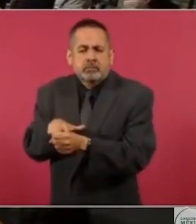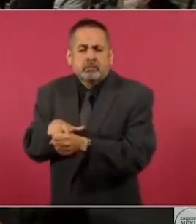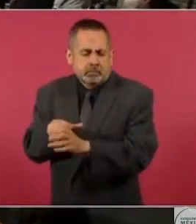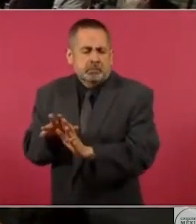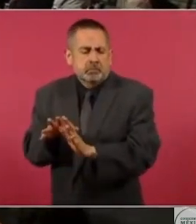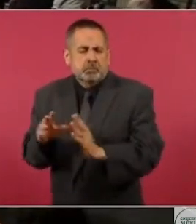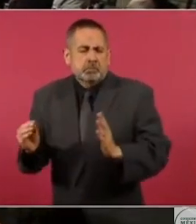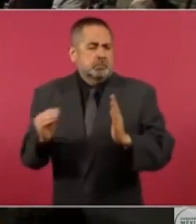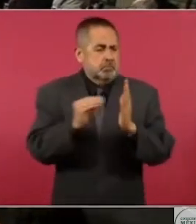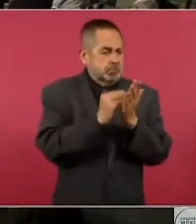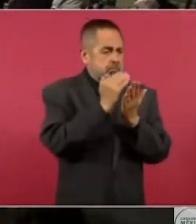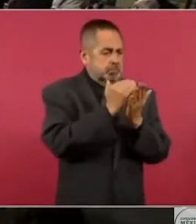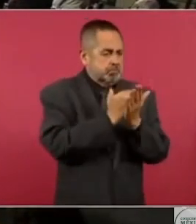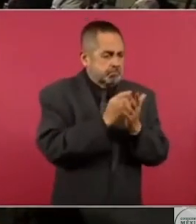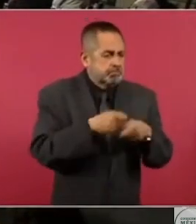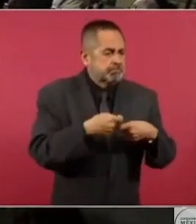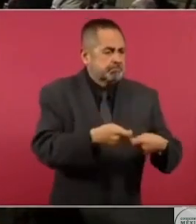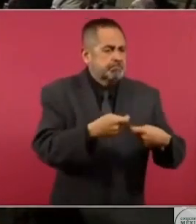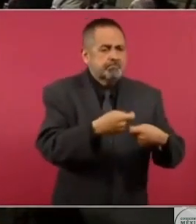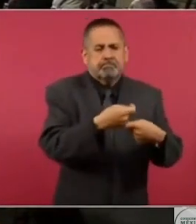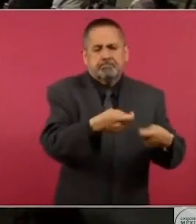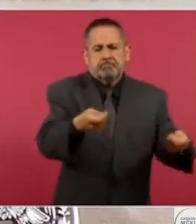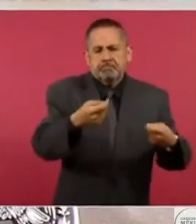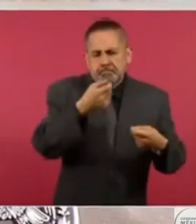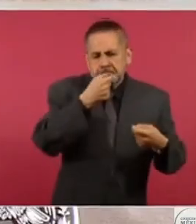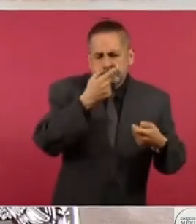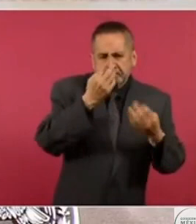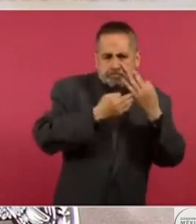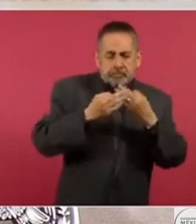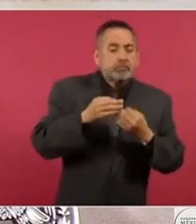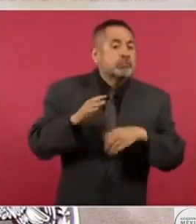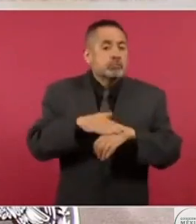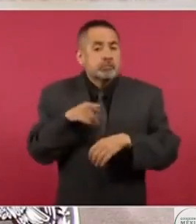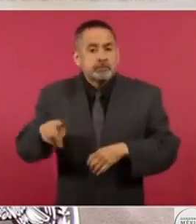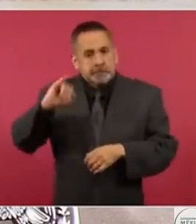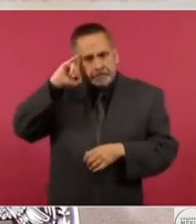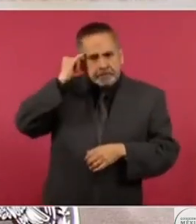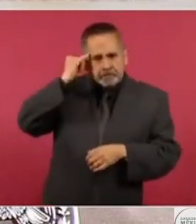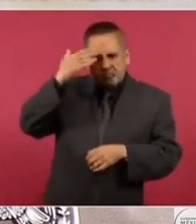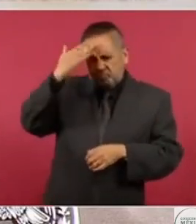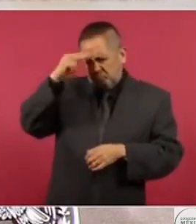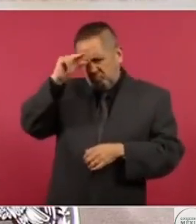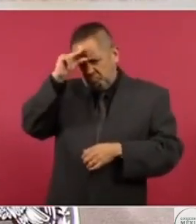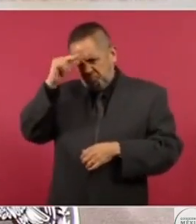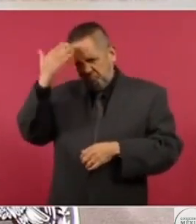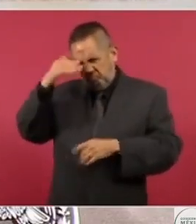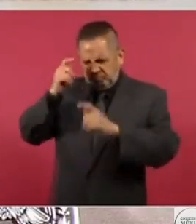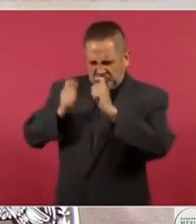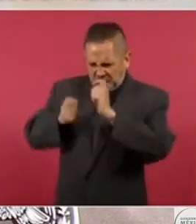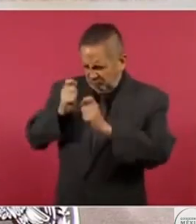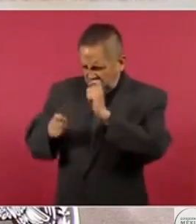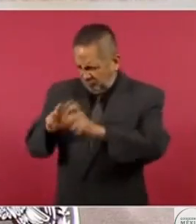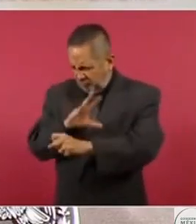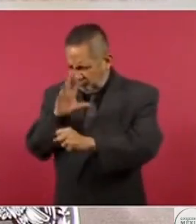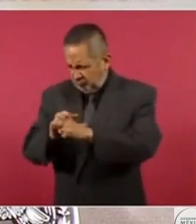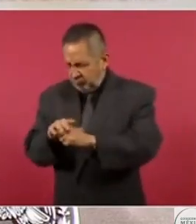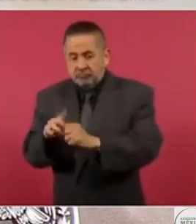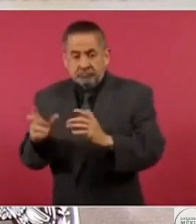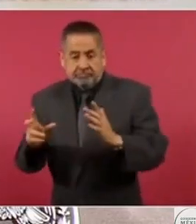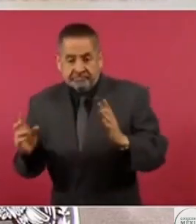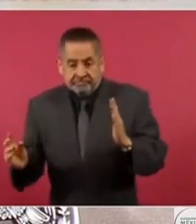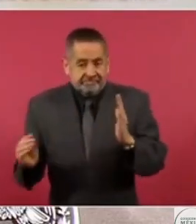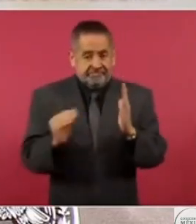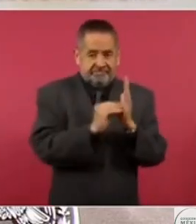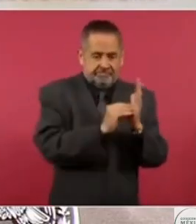indígenas y desde luego con la sabiduría que tienen. Esta integración para el conocimiento,